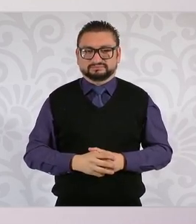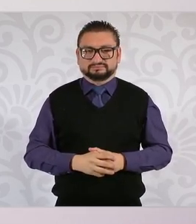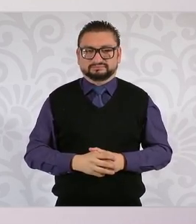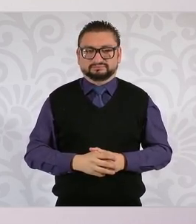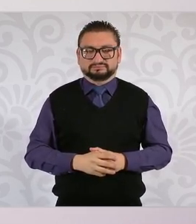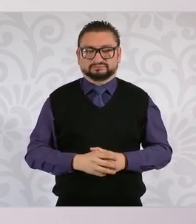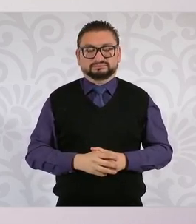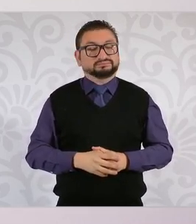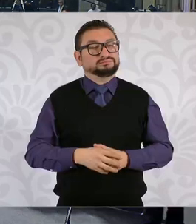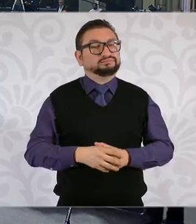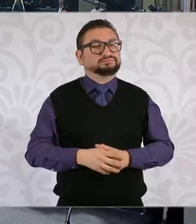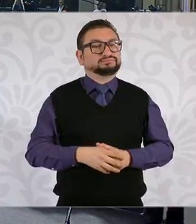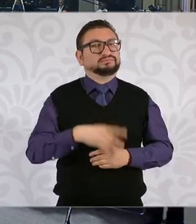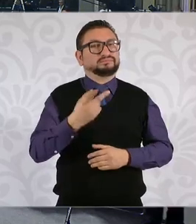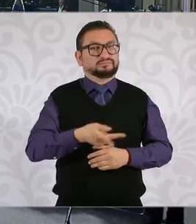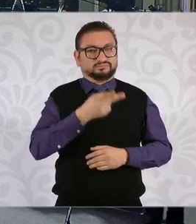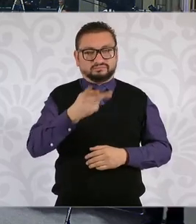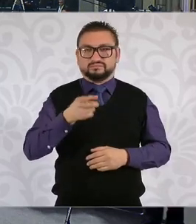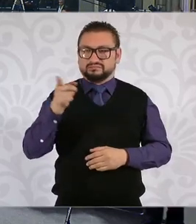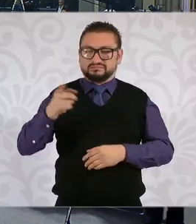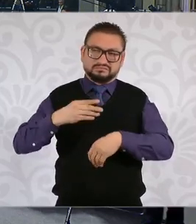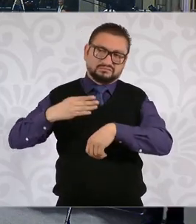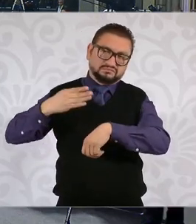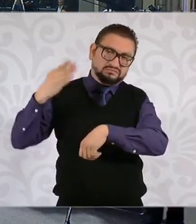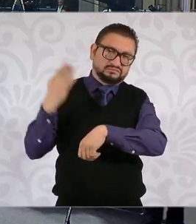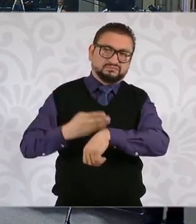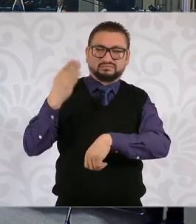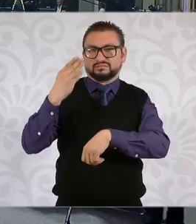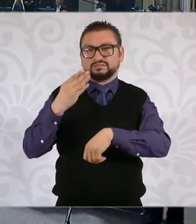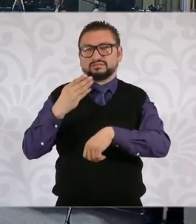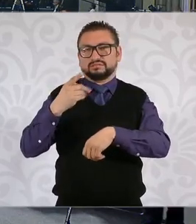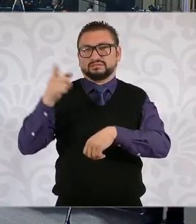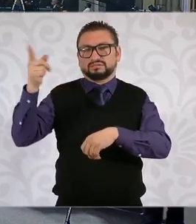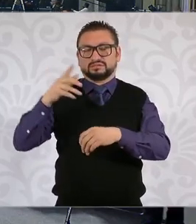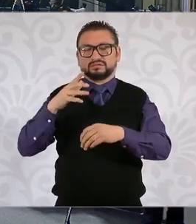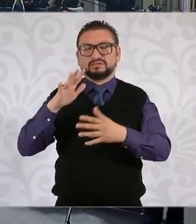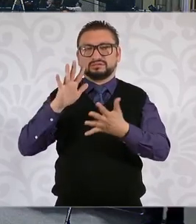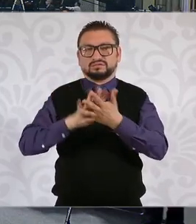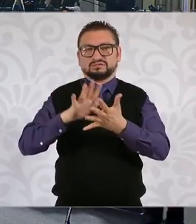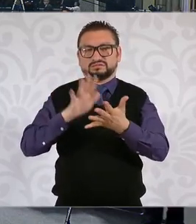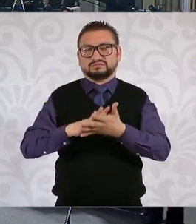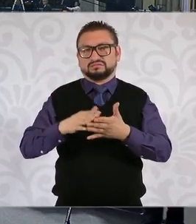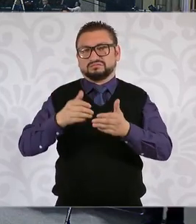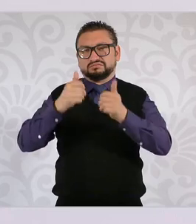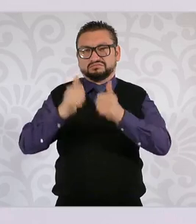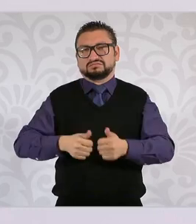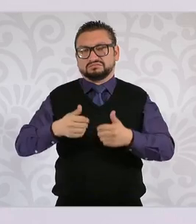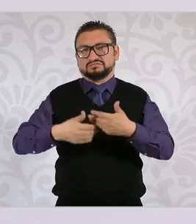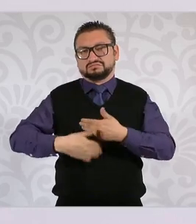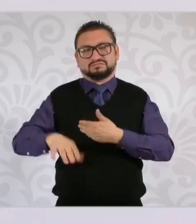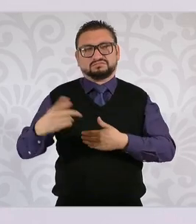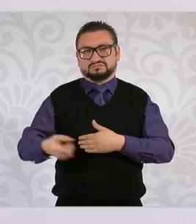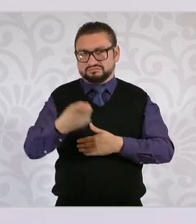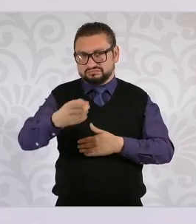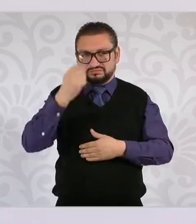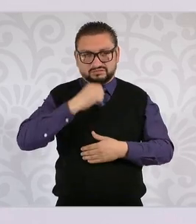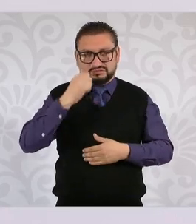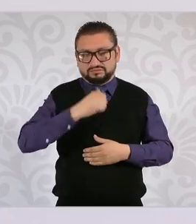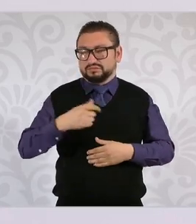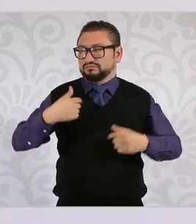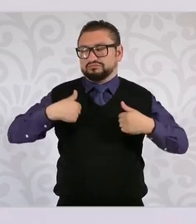¿Le parecería justa cadena perpetua, que es obviamente el límite de la sentencia? No me meto ahí, que decida.